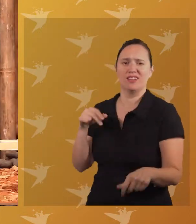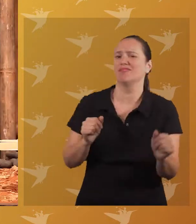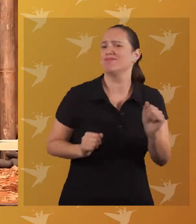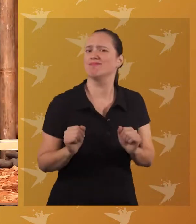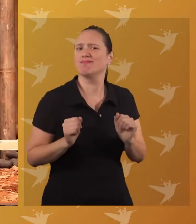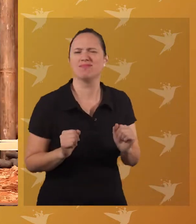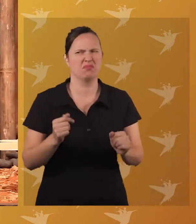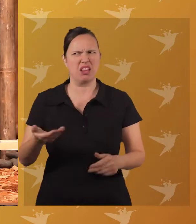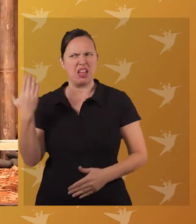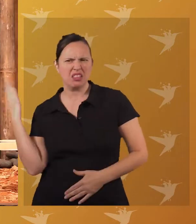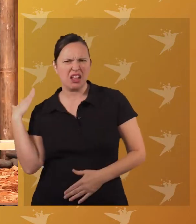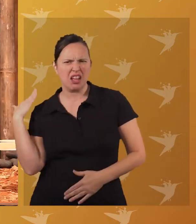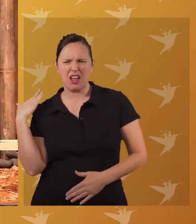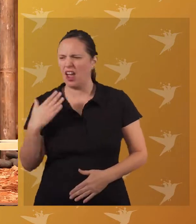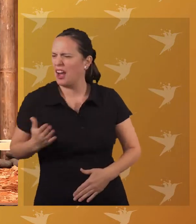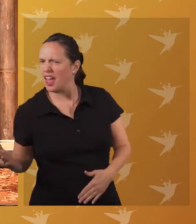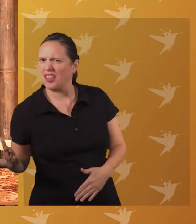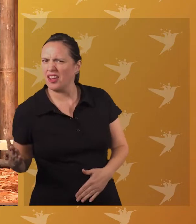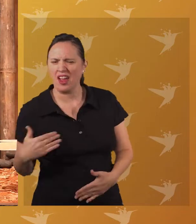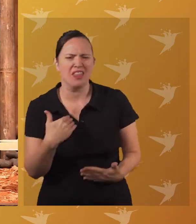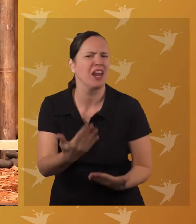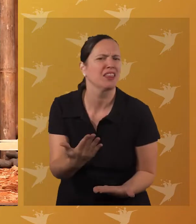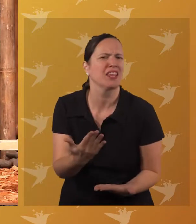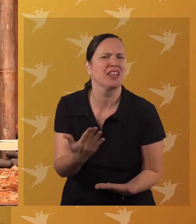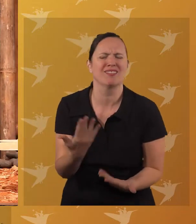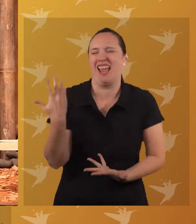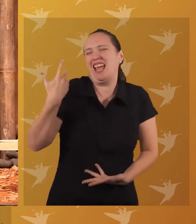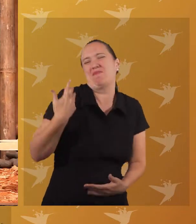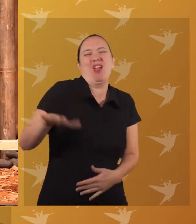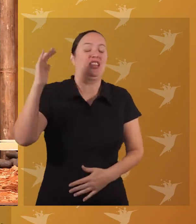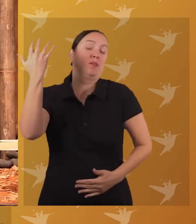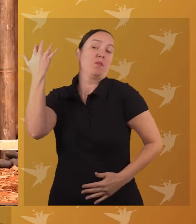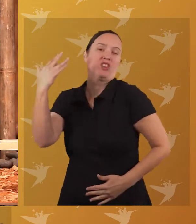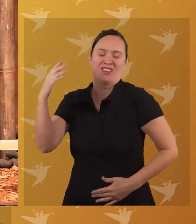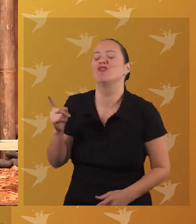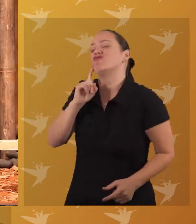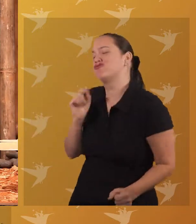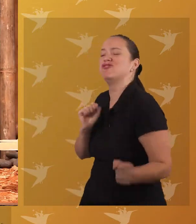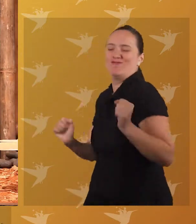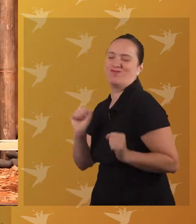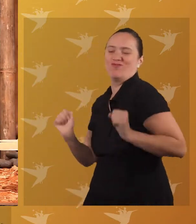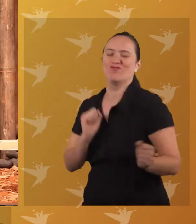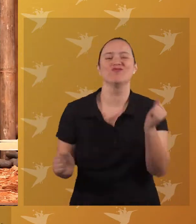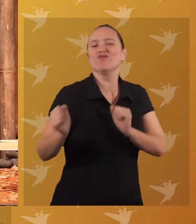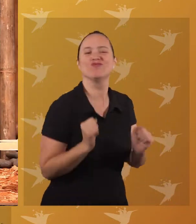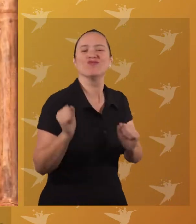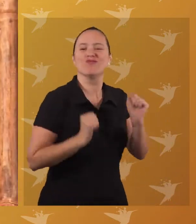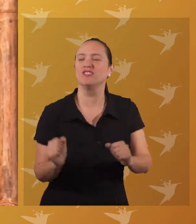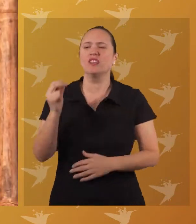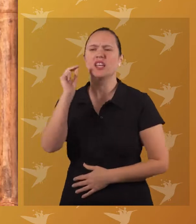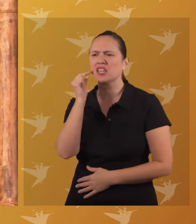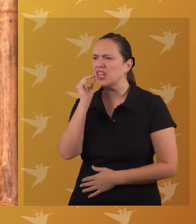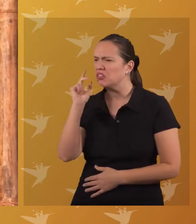no camina de En la cocina ¿Era pa' ¿O pa'l lado? ¿O pa'lante? Bueno, no importa, lo importante es que tiene tumbao, tiene tumbao Y